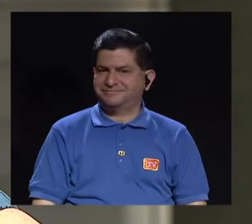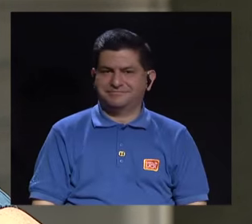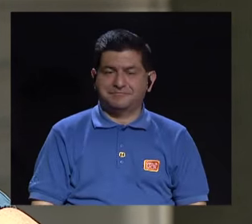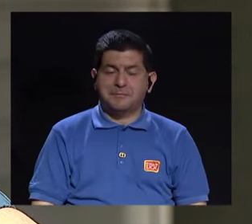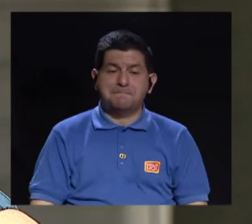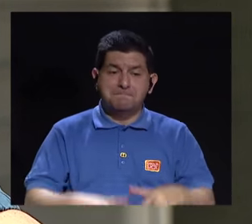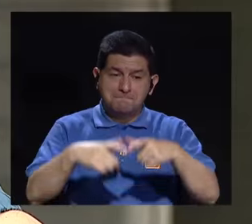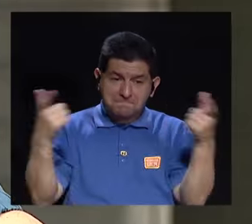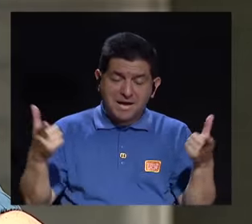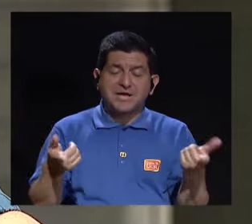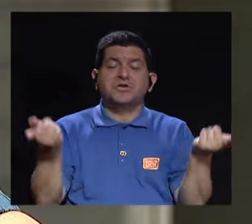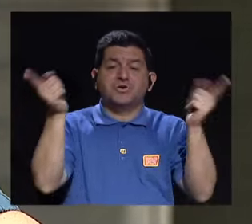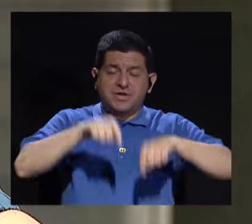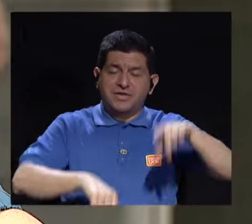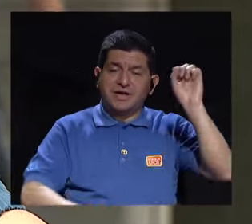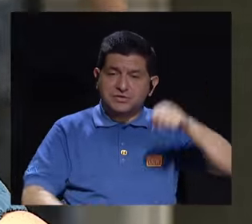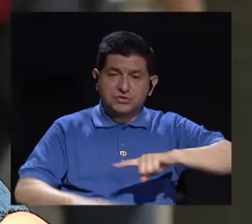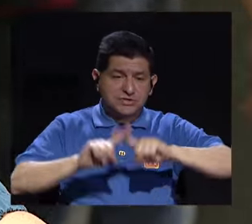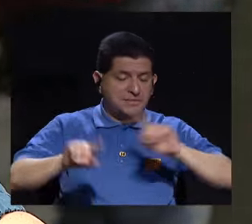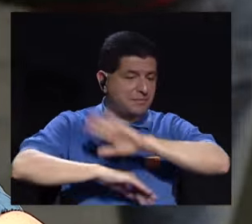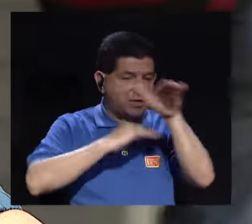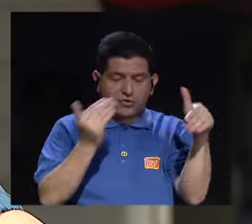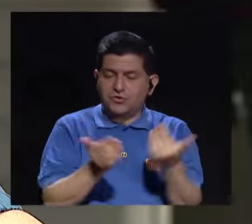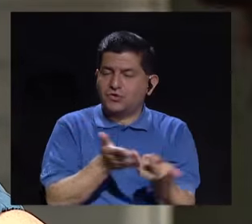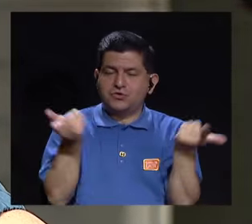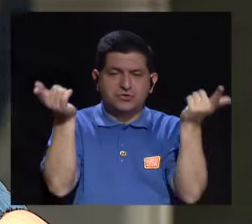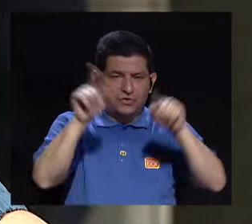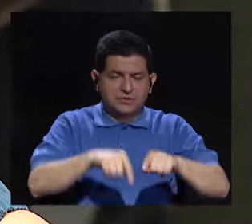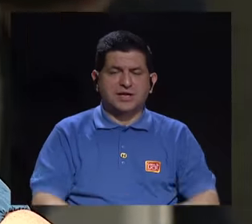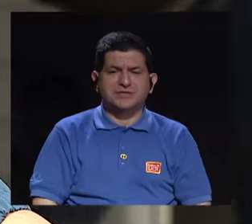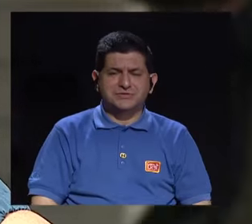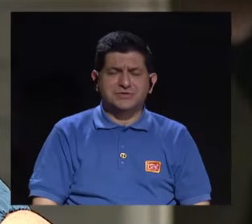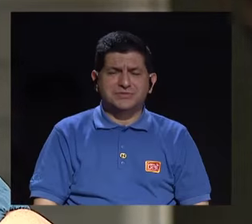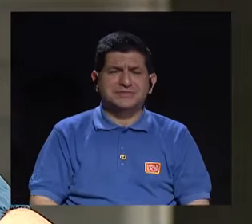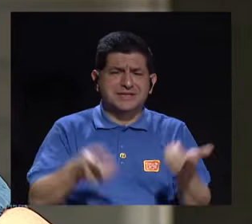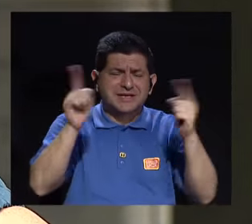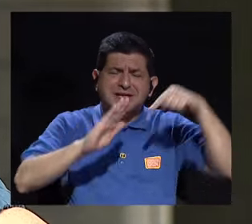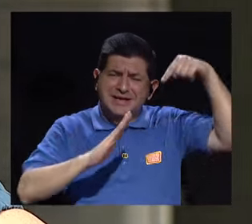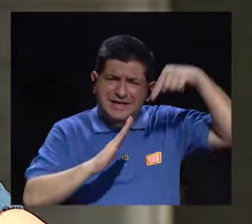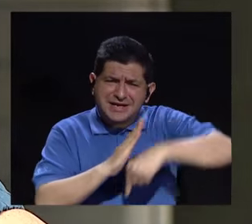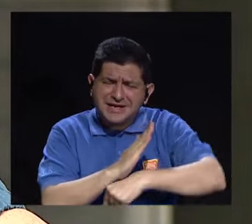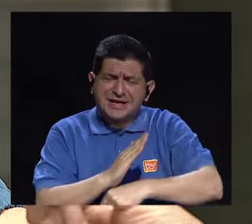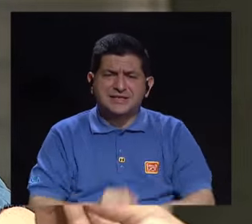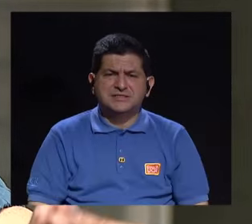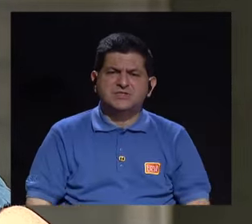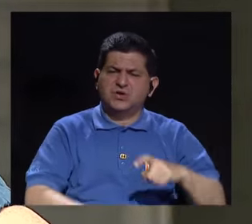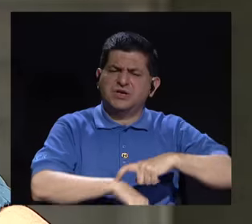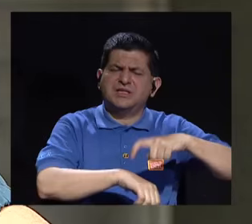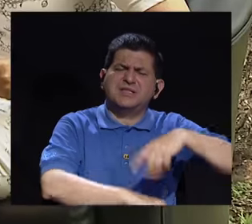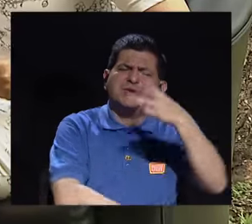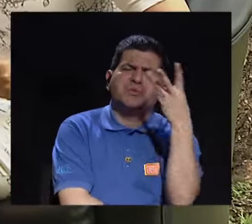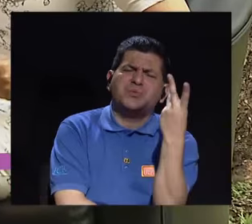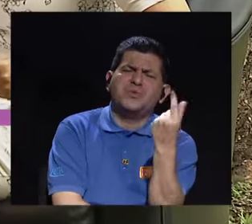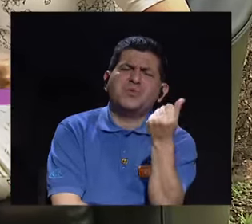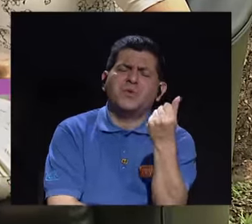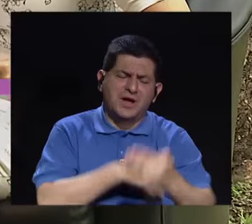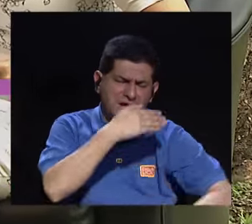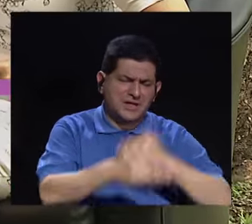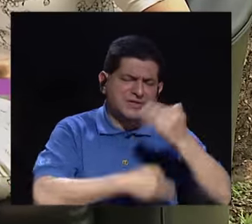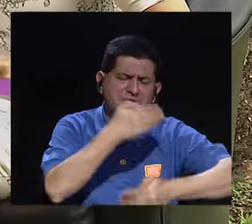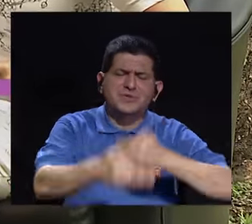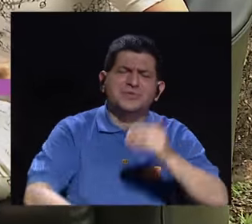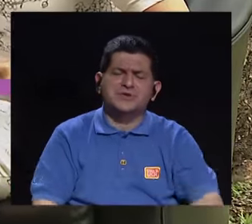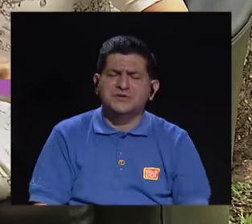en la mayoría de los casos sí, pero que no todos los casos, cuando hay casos muy graves. ¿A qué tiempo puede llevar esto, este